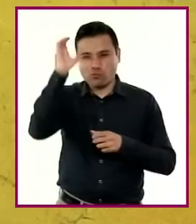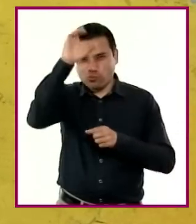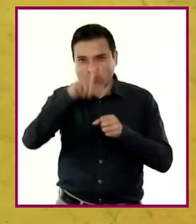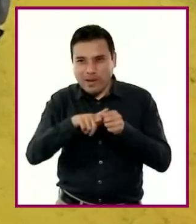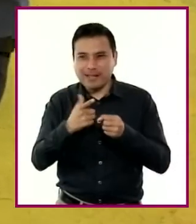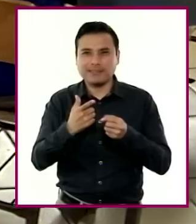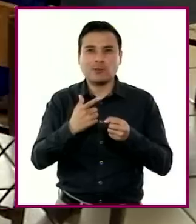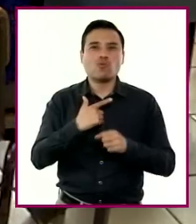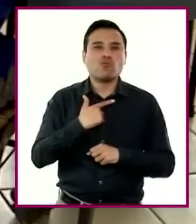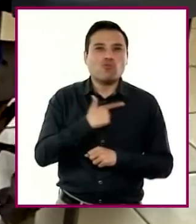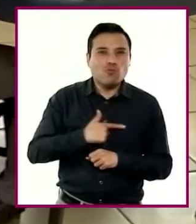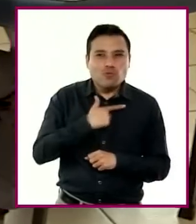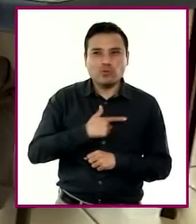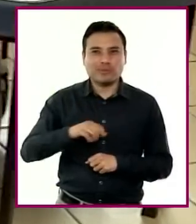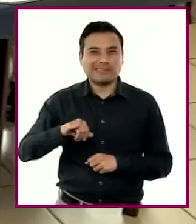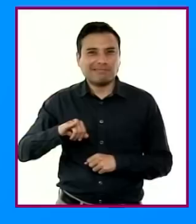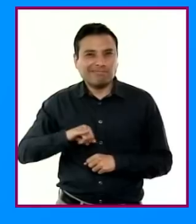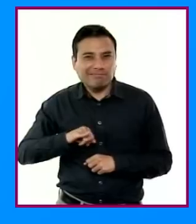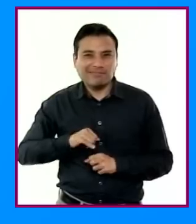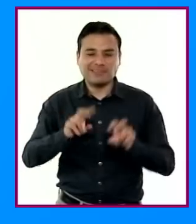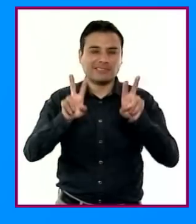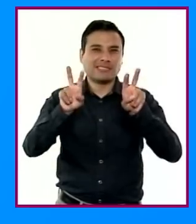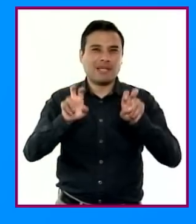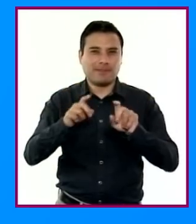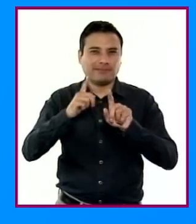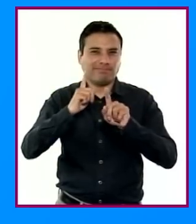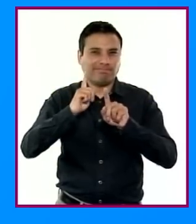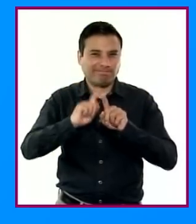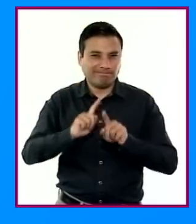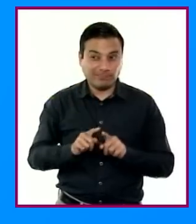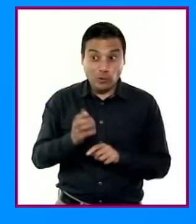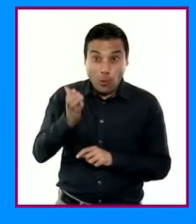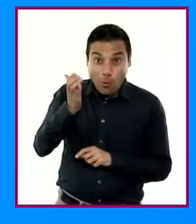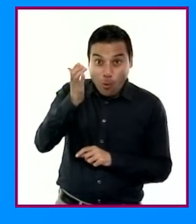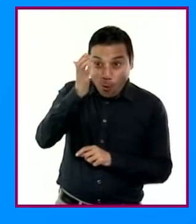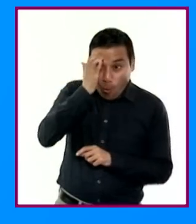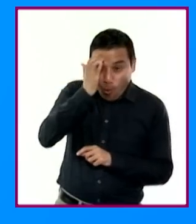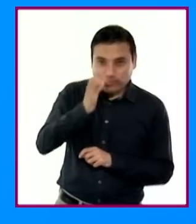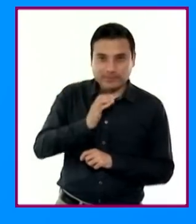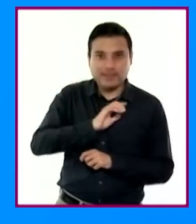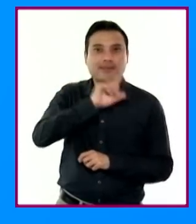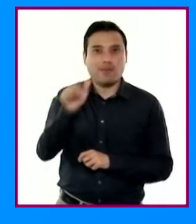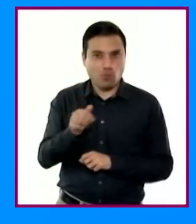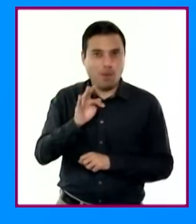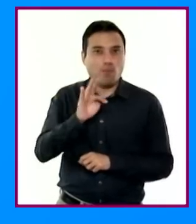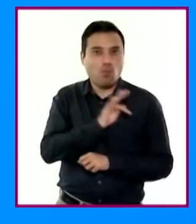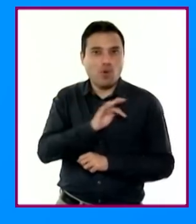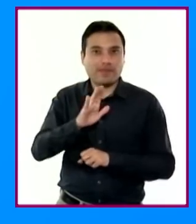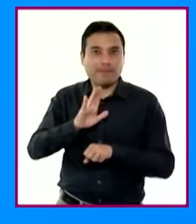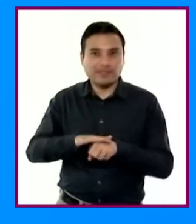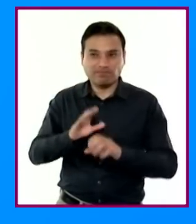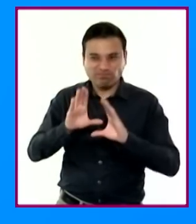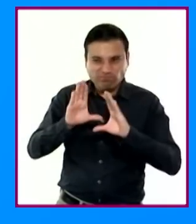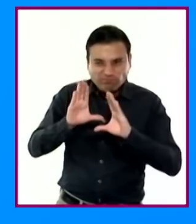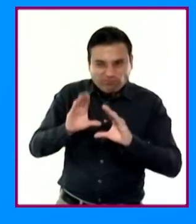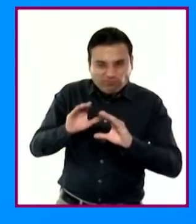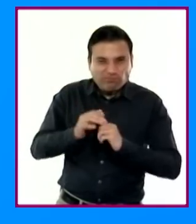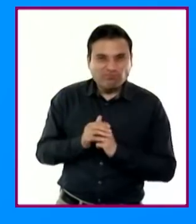interés y curiosidad por lo que hay a su alrededor, con el fin de ampliar su percepción y comprensión de propiedades y